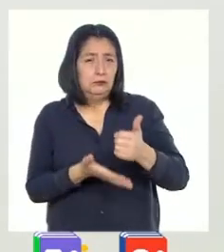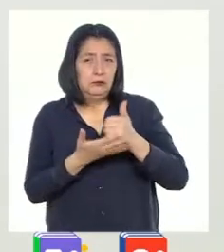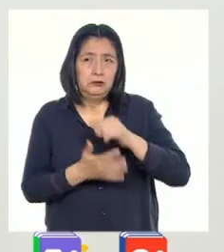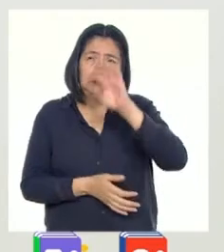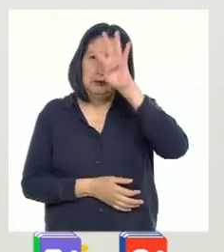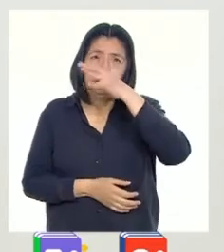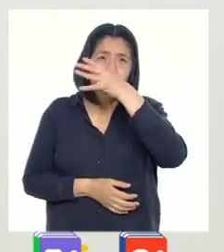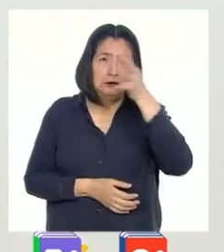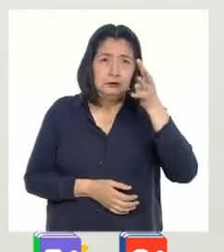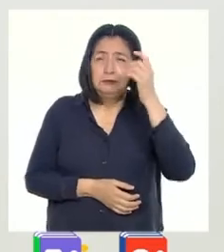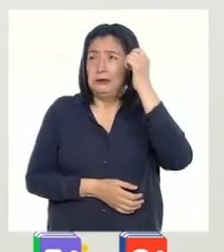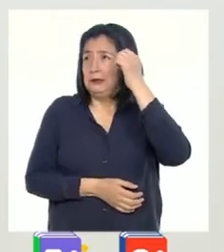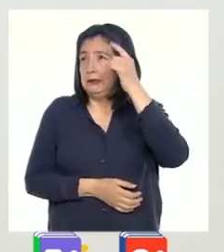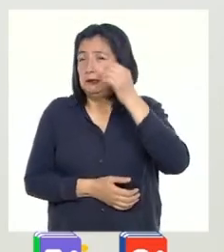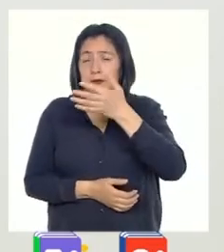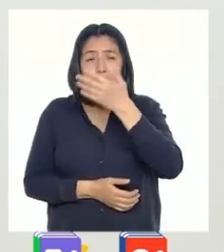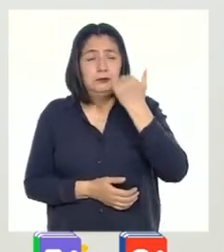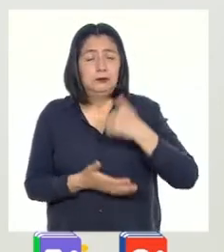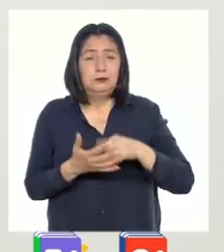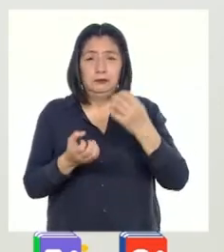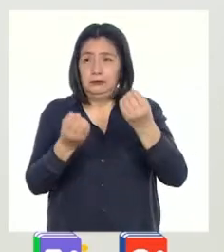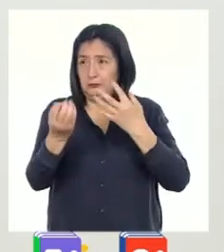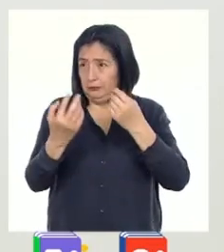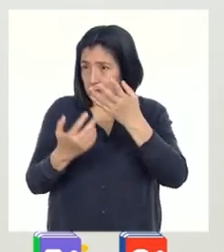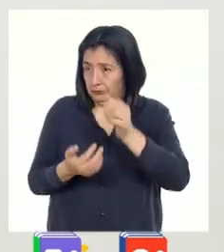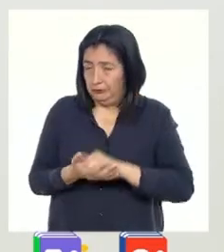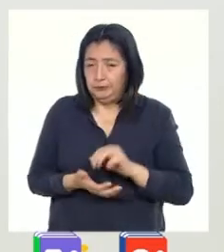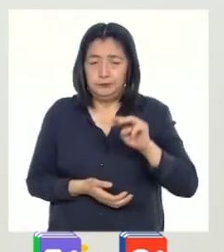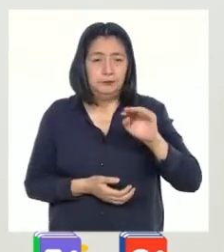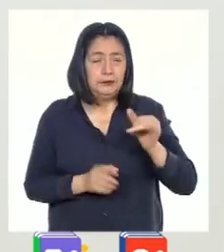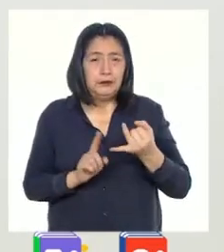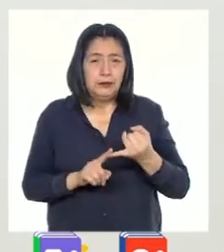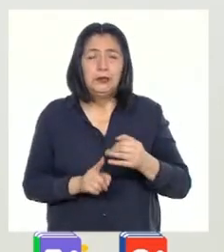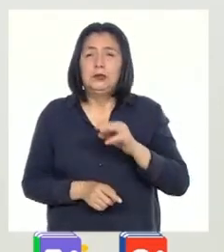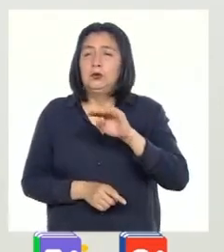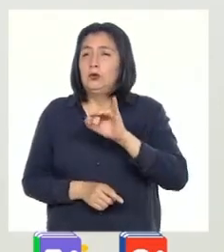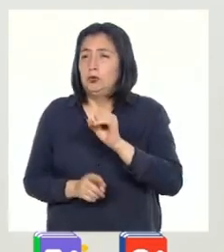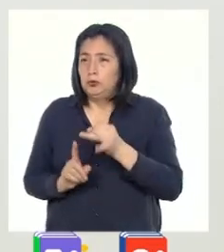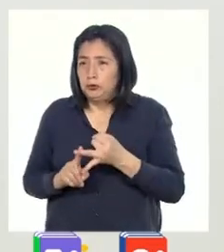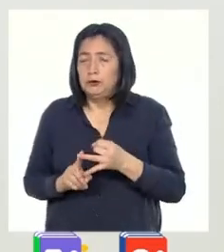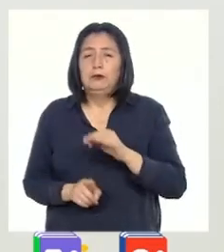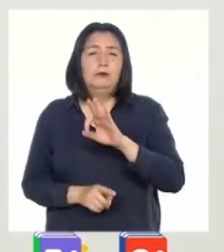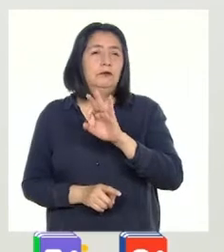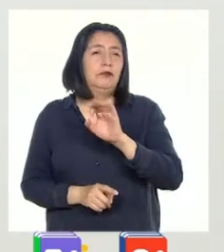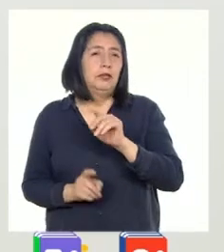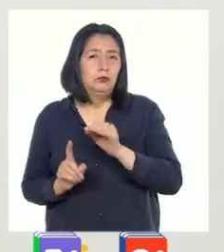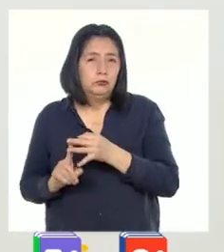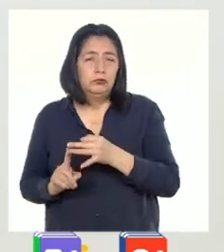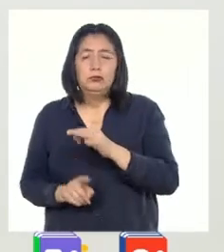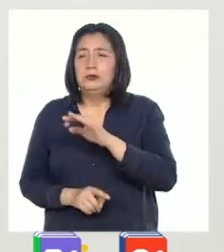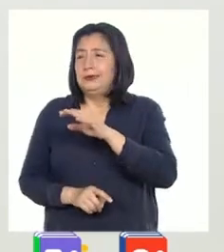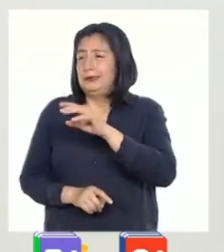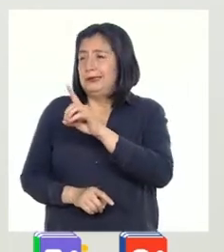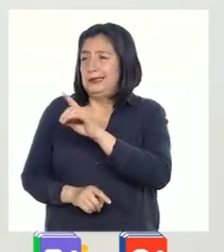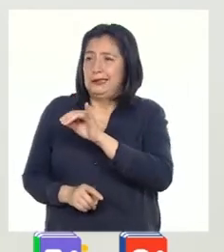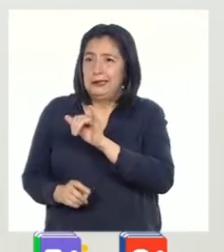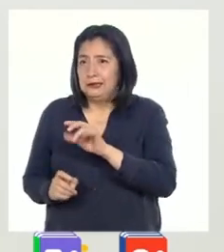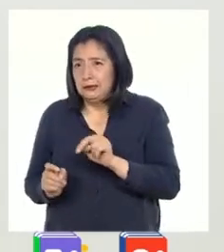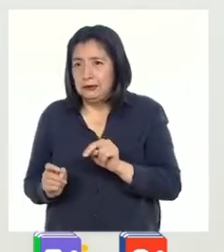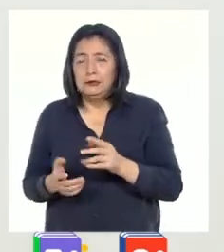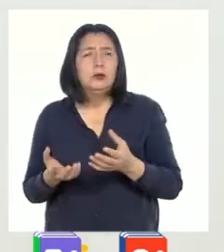tablas para comprender mejor lo que nos estaban diciendo Mía, Josué, Facundo y Daina? ¿Cómo?